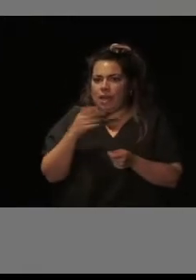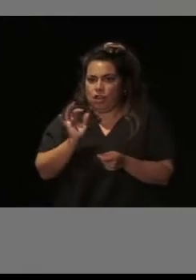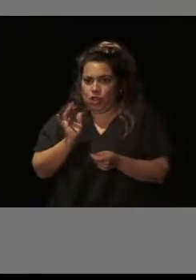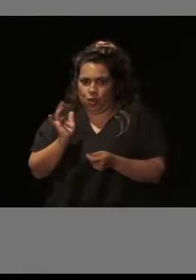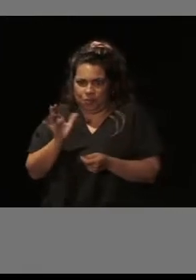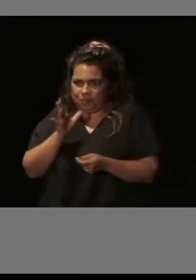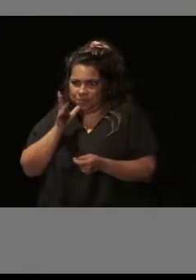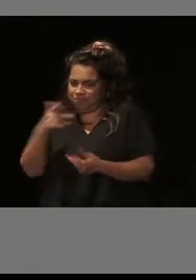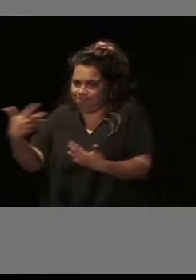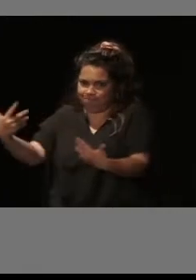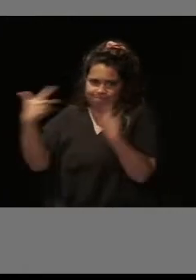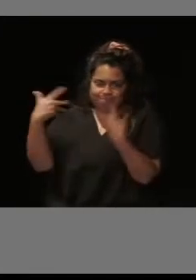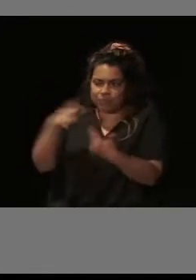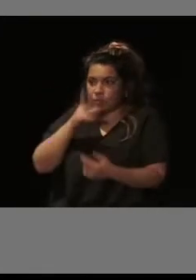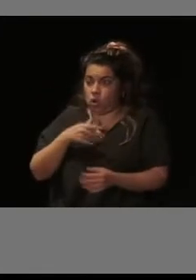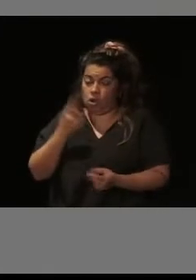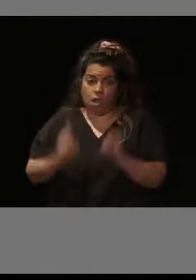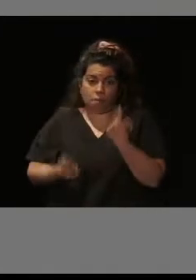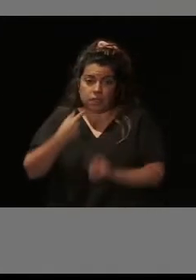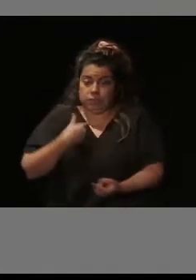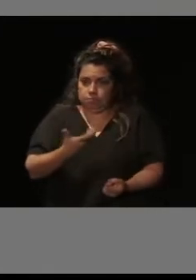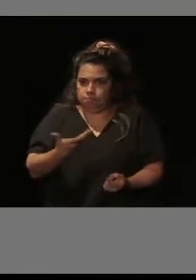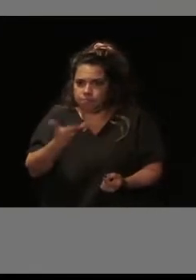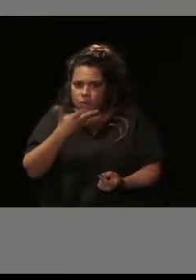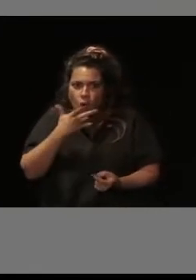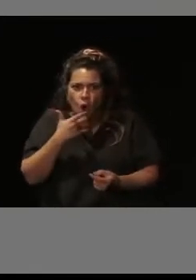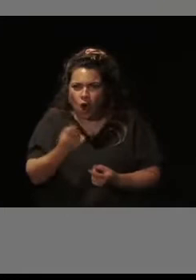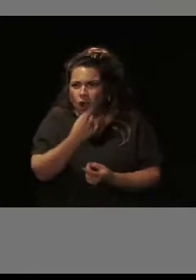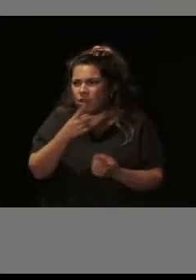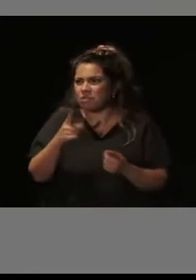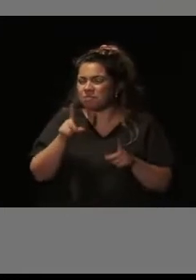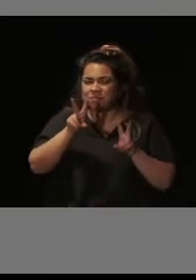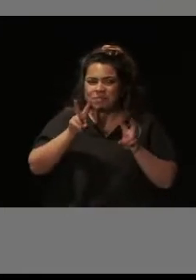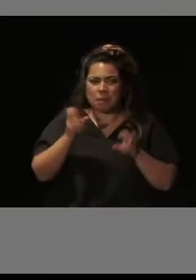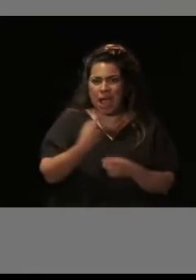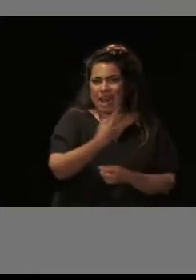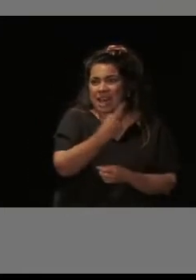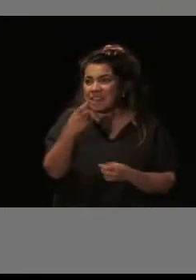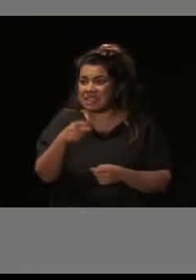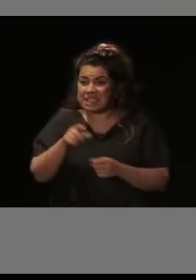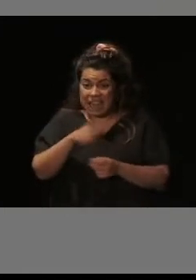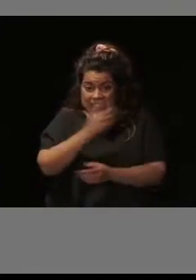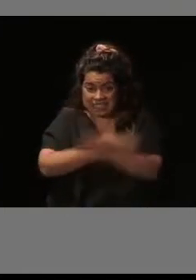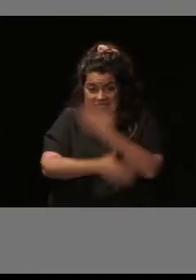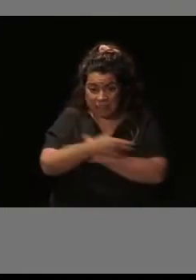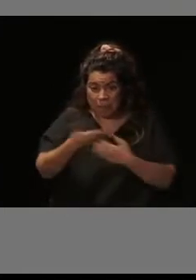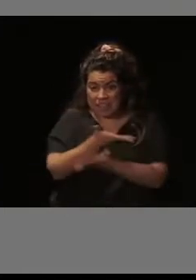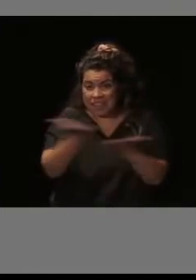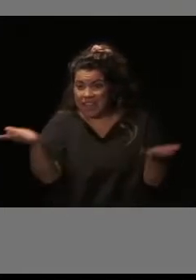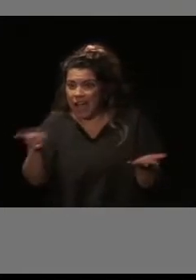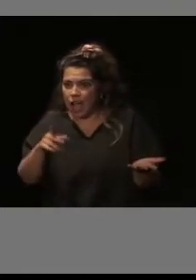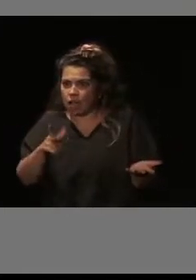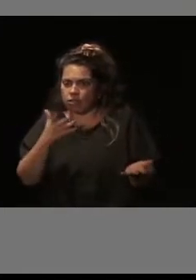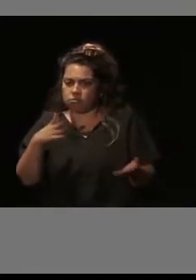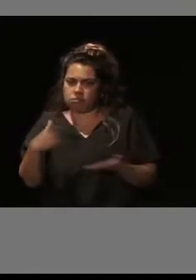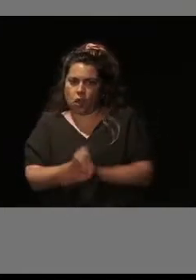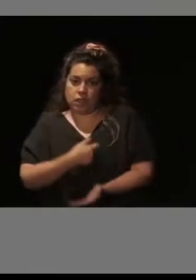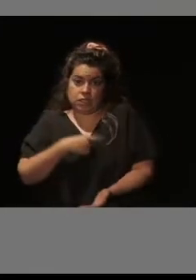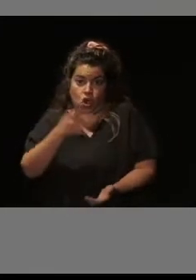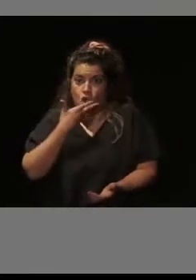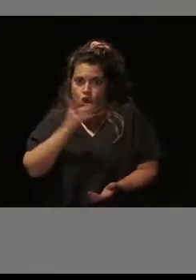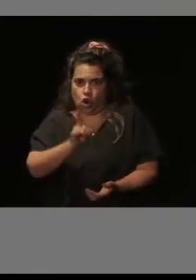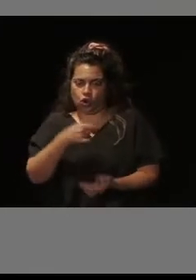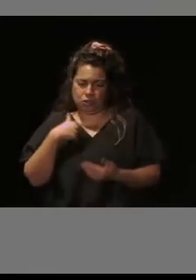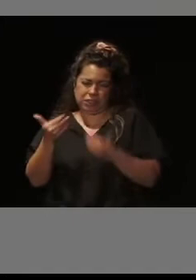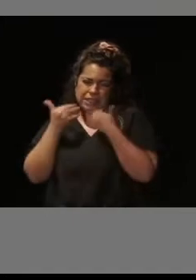porque muchas veces no somos conocedores de todas las necesidades que hay en el amplio abanico de discapacidades. Se subvenciona en cuestión de